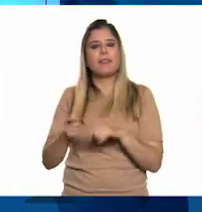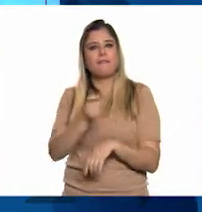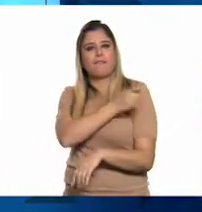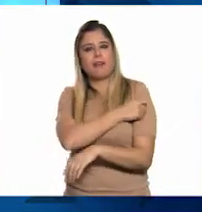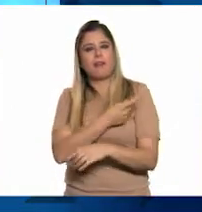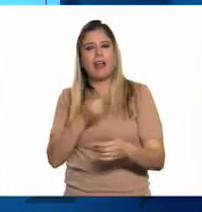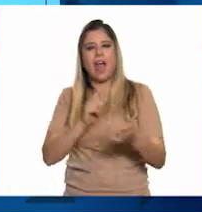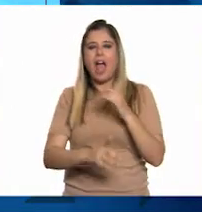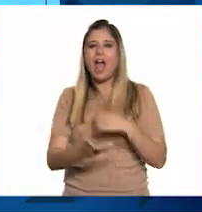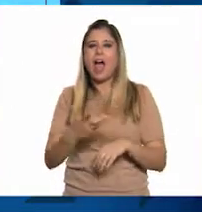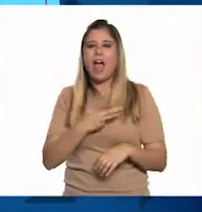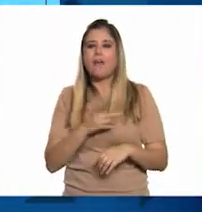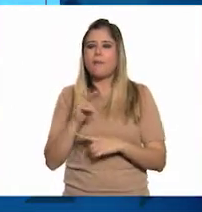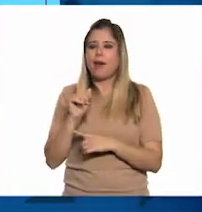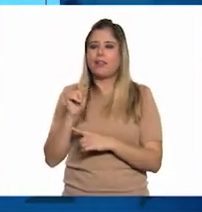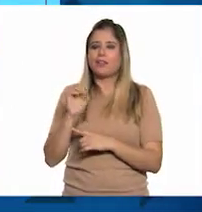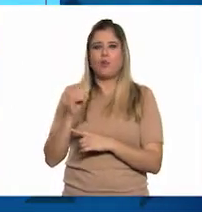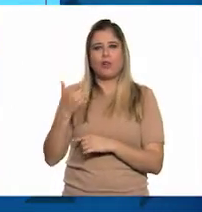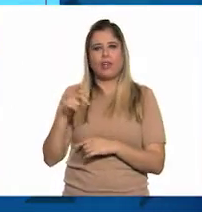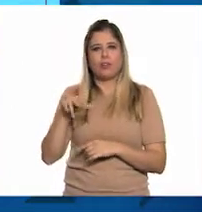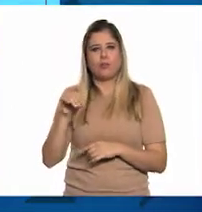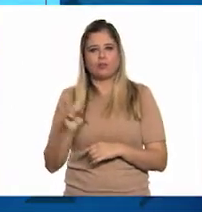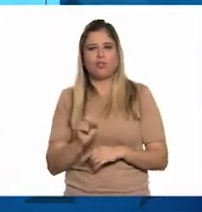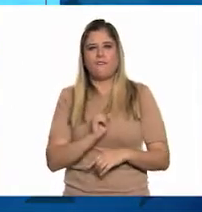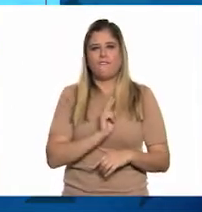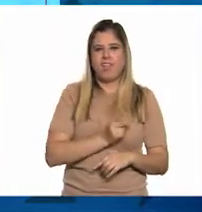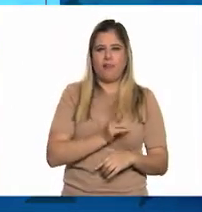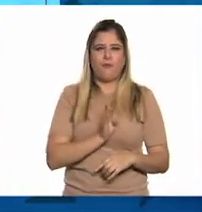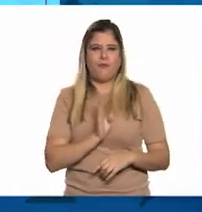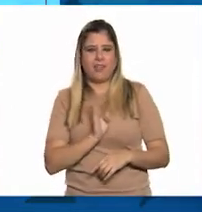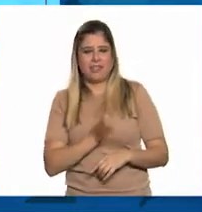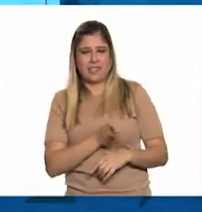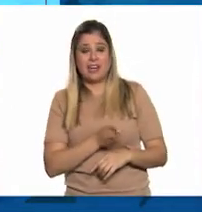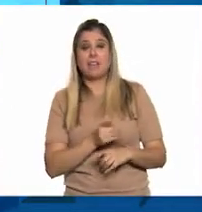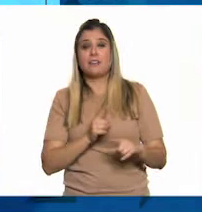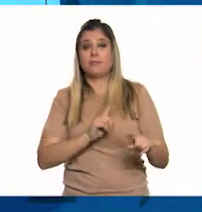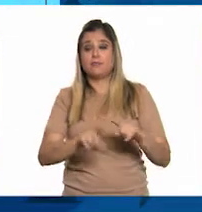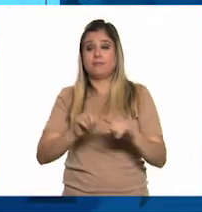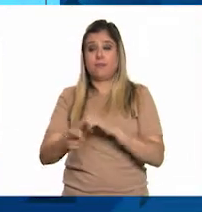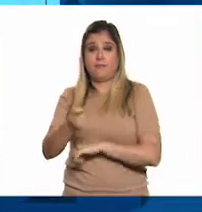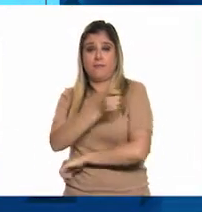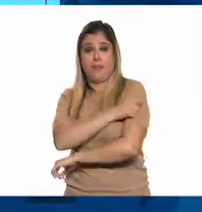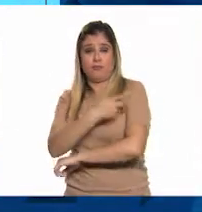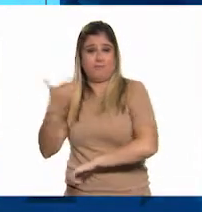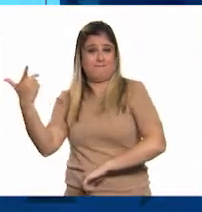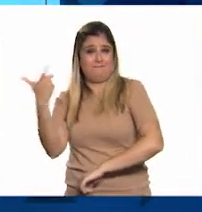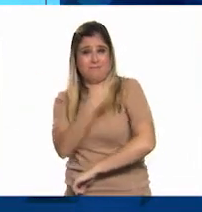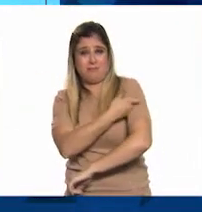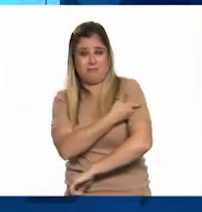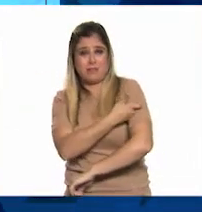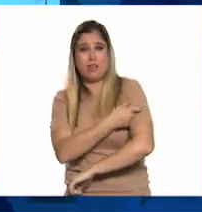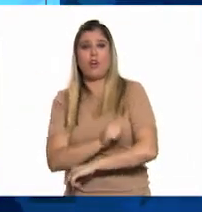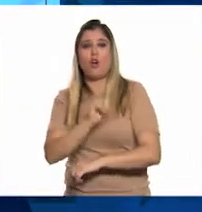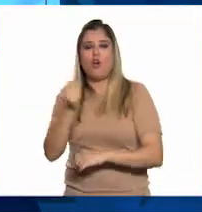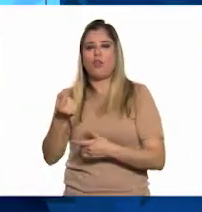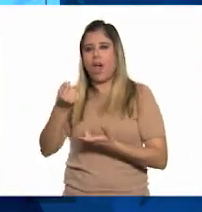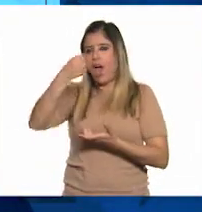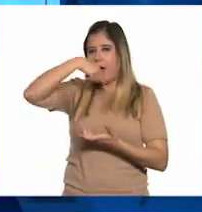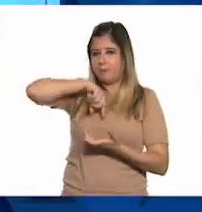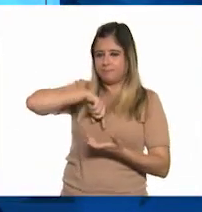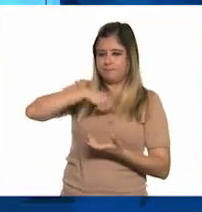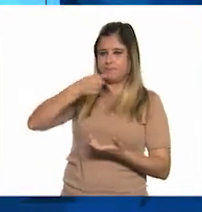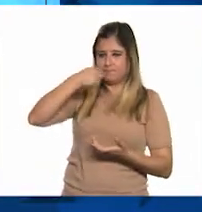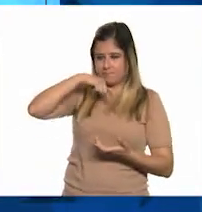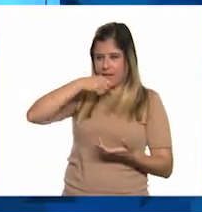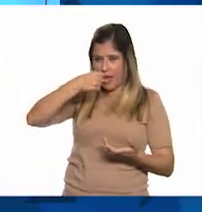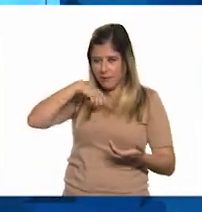contienen solamente patógenos como virus o bacterias. La mayoría de las vacunas se inyectan, pero otras se ingieren, o sea, vía